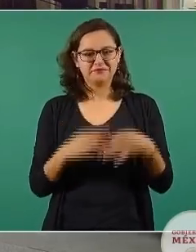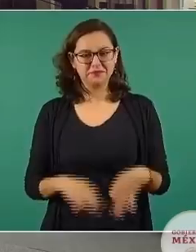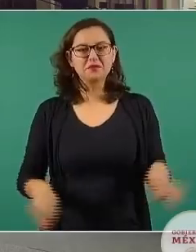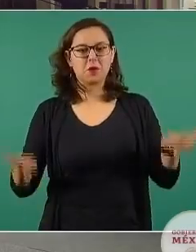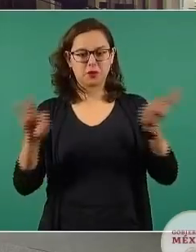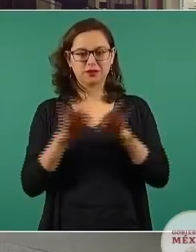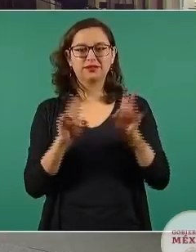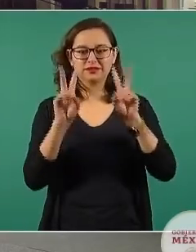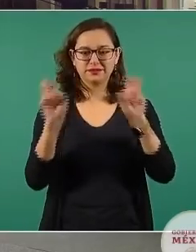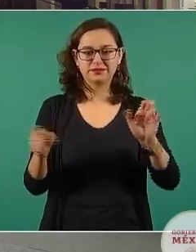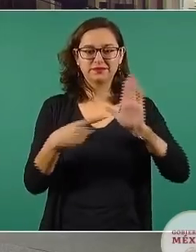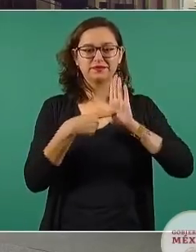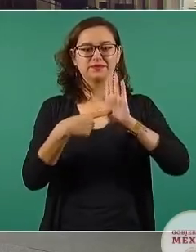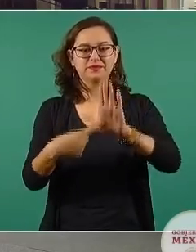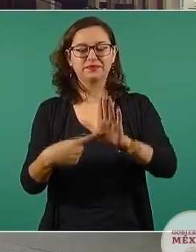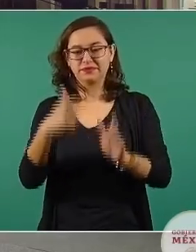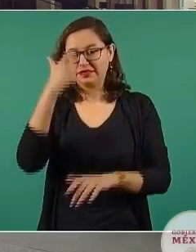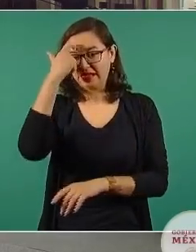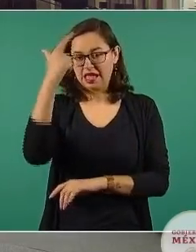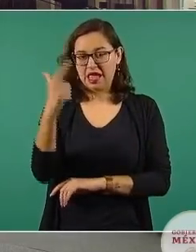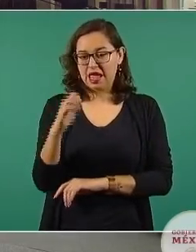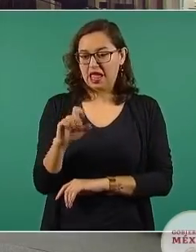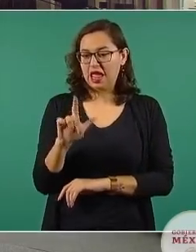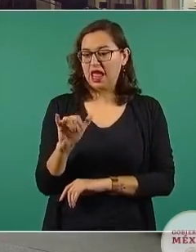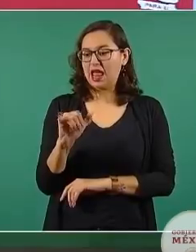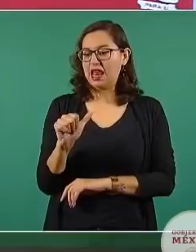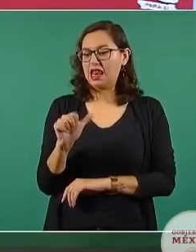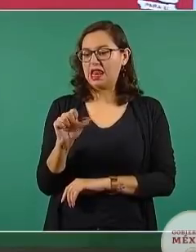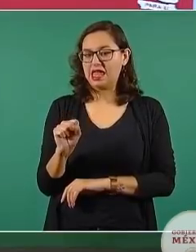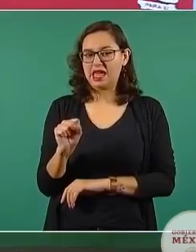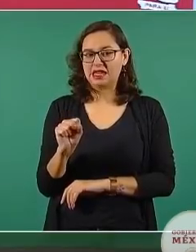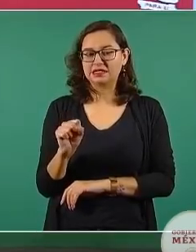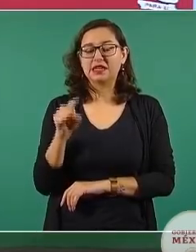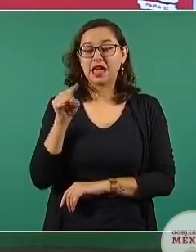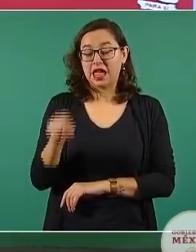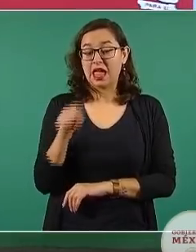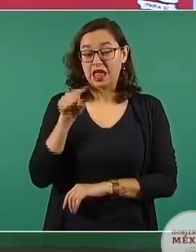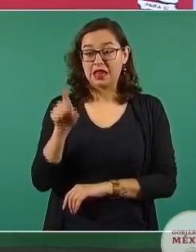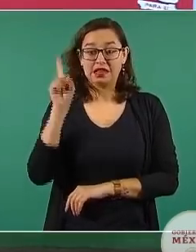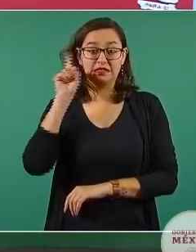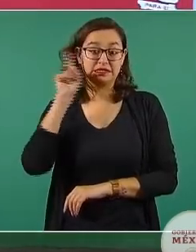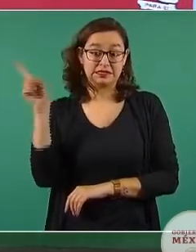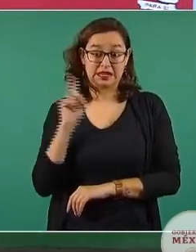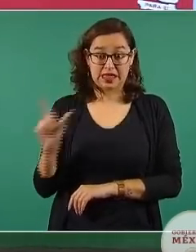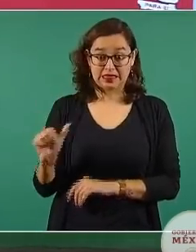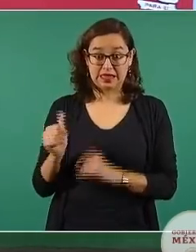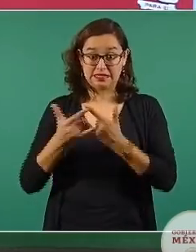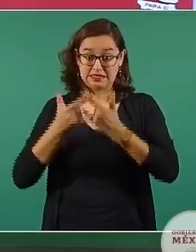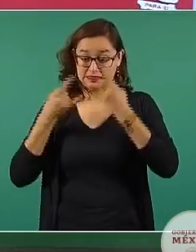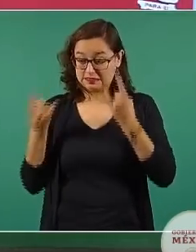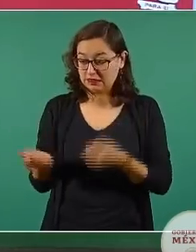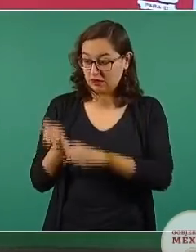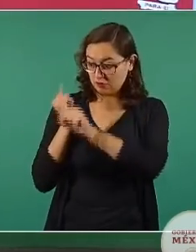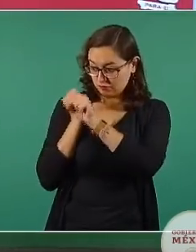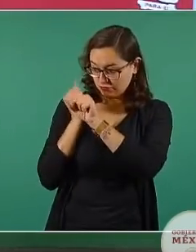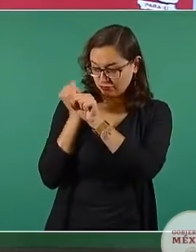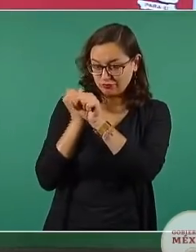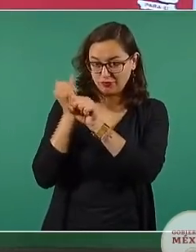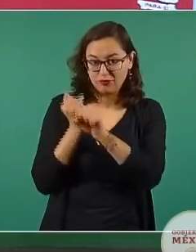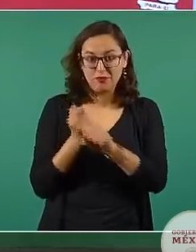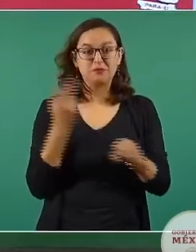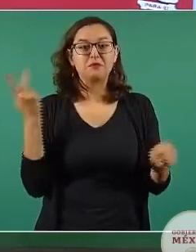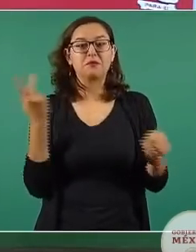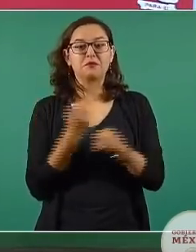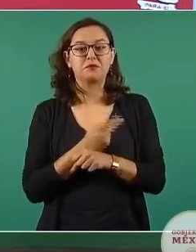que es de Elías Amador, un historiador zacatecano del siglo XIX que recoge los apodos de